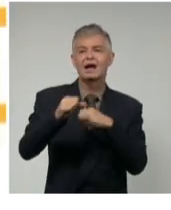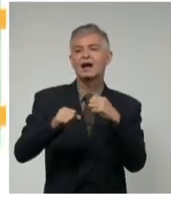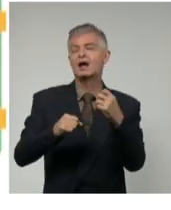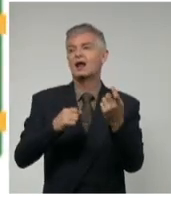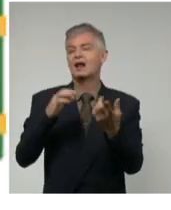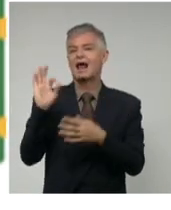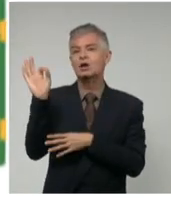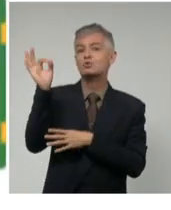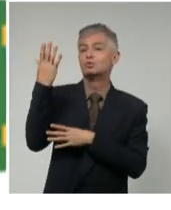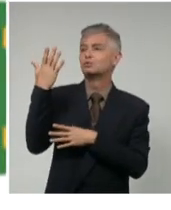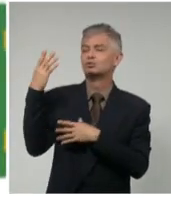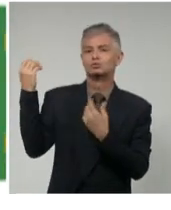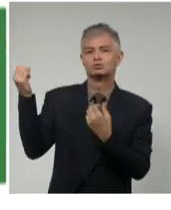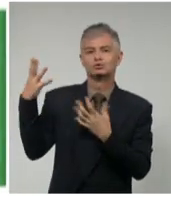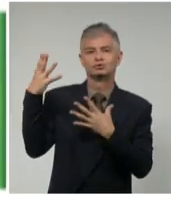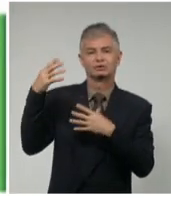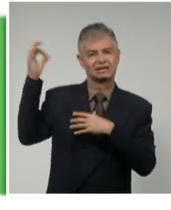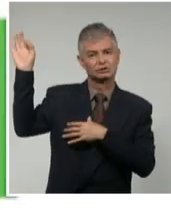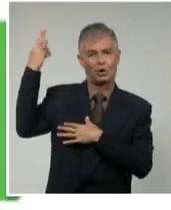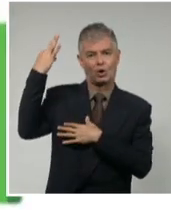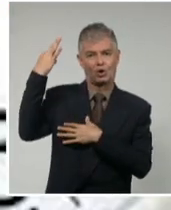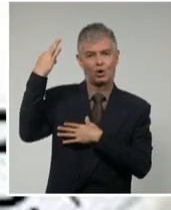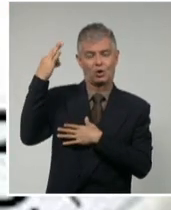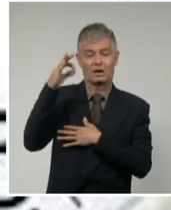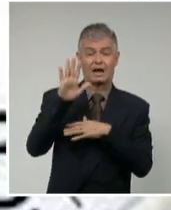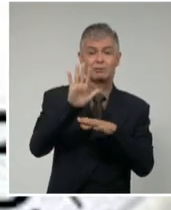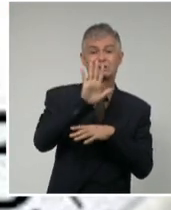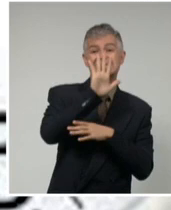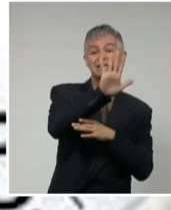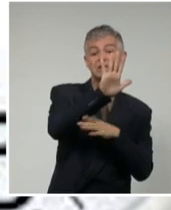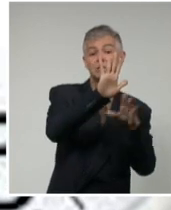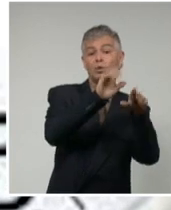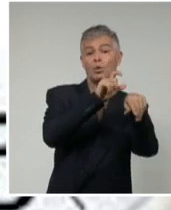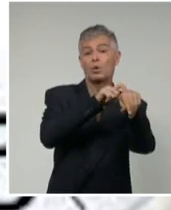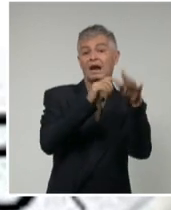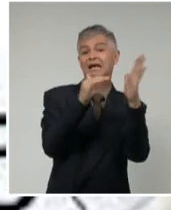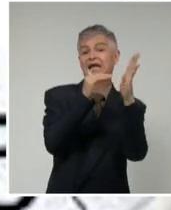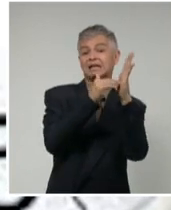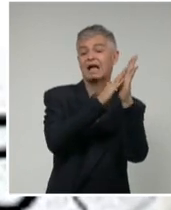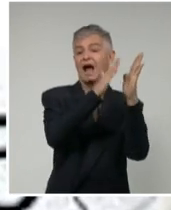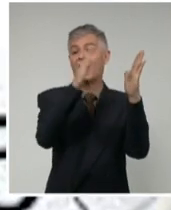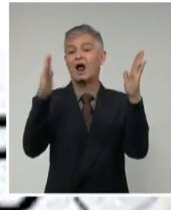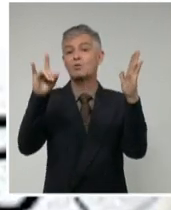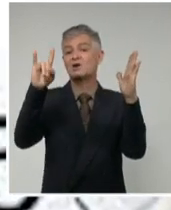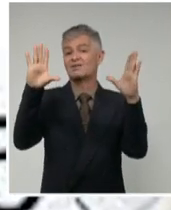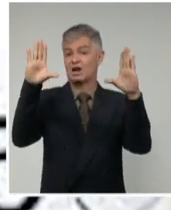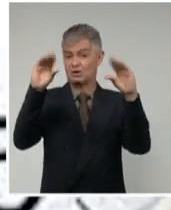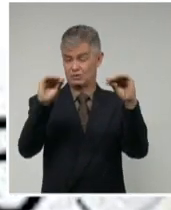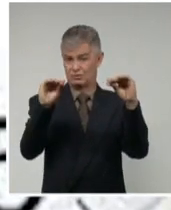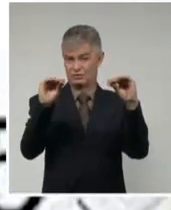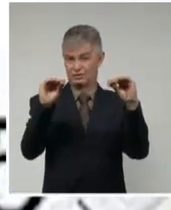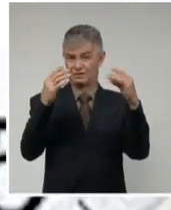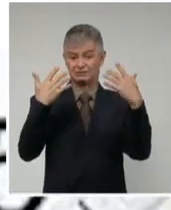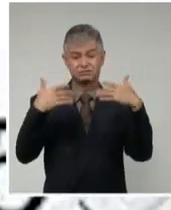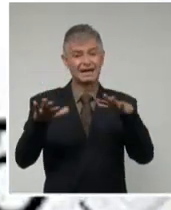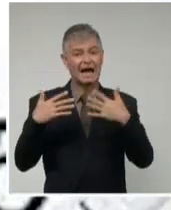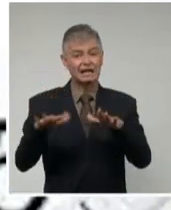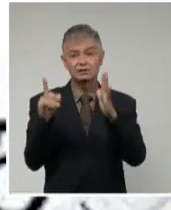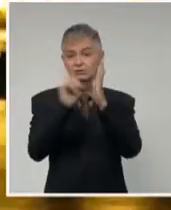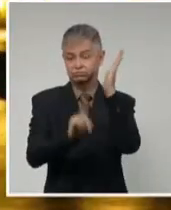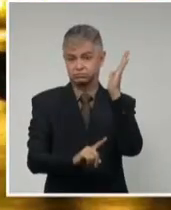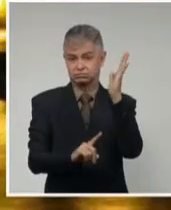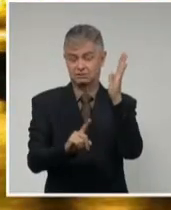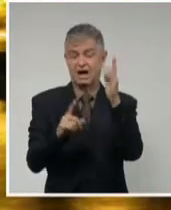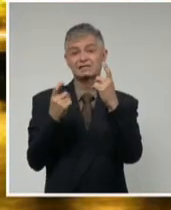cocción de alimentos entre las 5 de la tarde y las 9 de la noche. La ONURE recomienda desplazar las